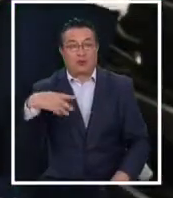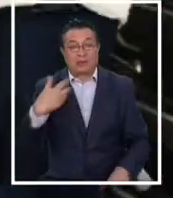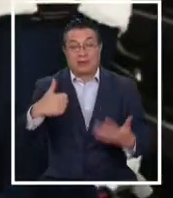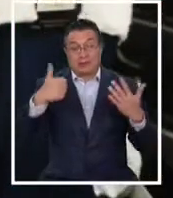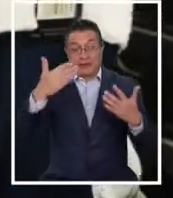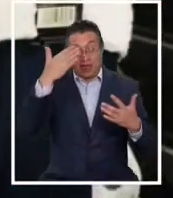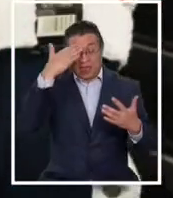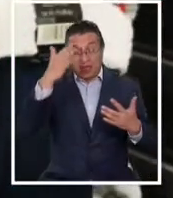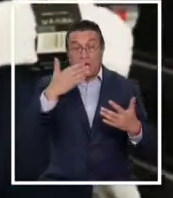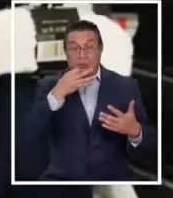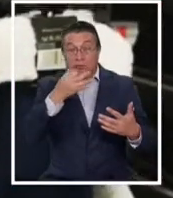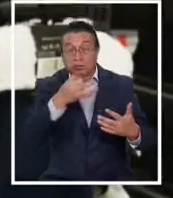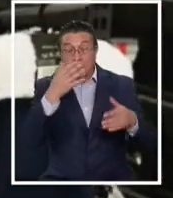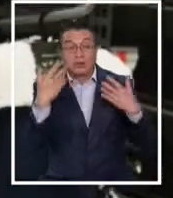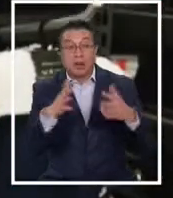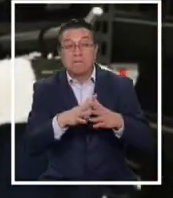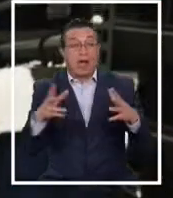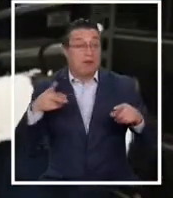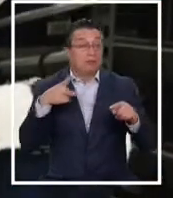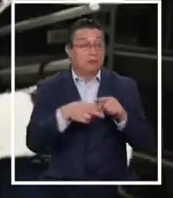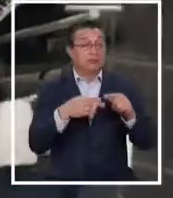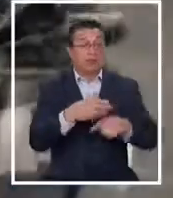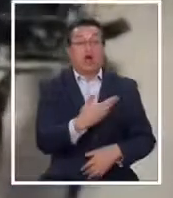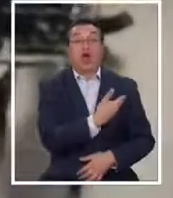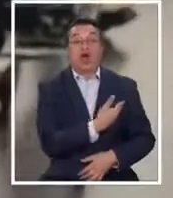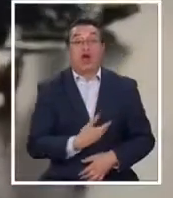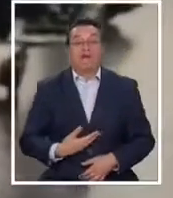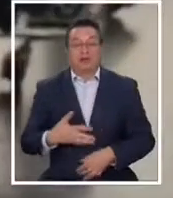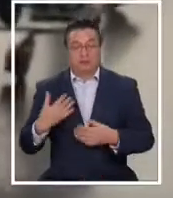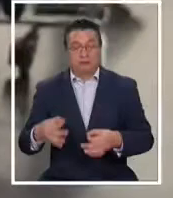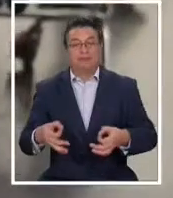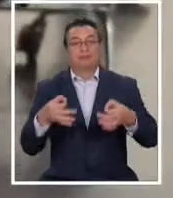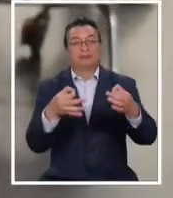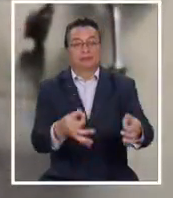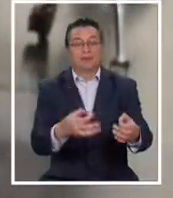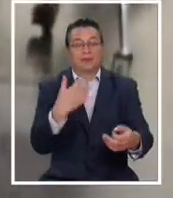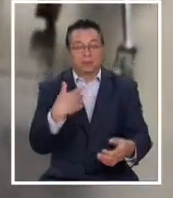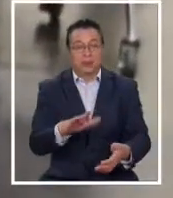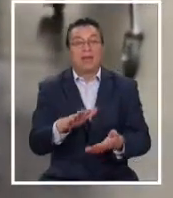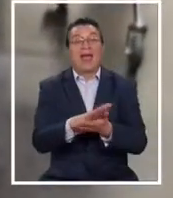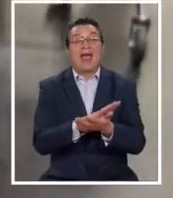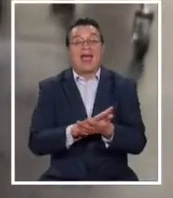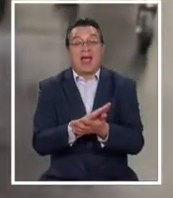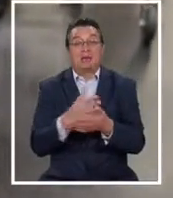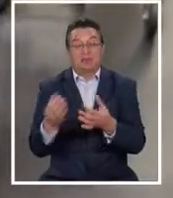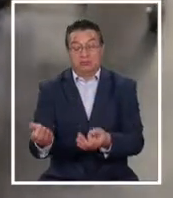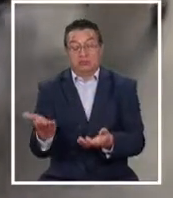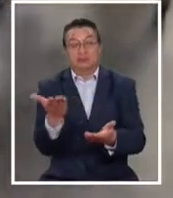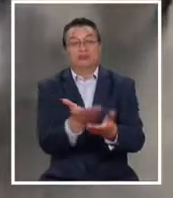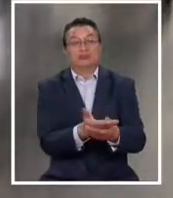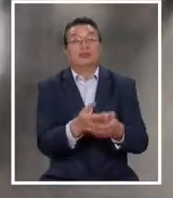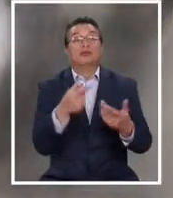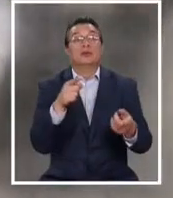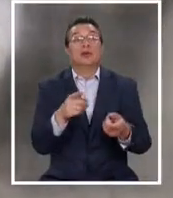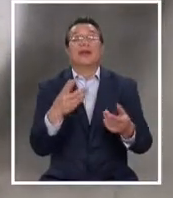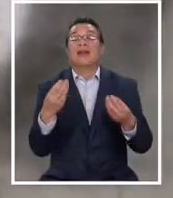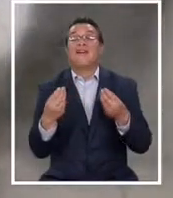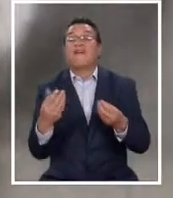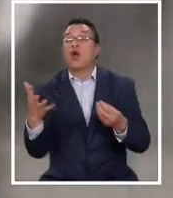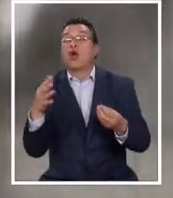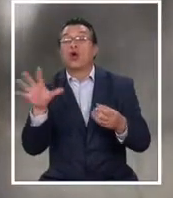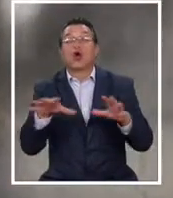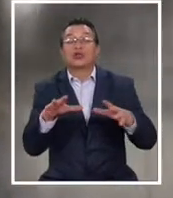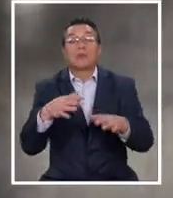seis días de los anuncios de mayores restricciones, el gobierno presentó un instructivo en donde, a modo de ejemplo, detalla qué bienes son considerados